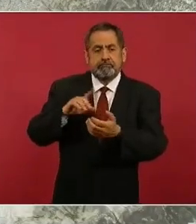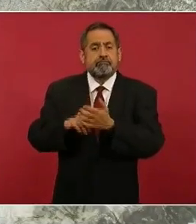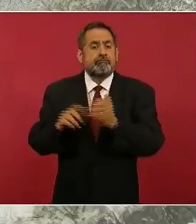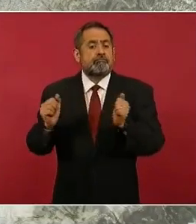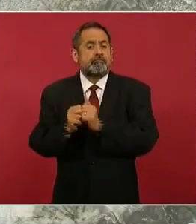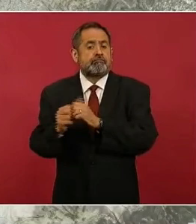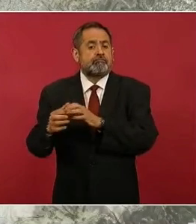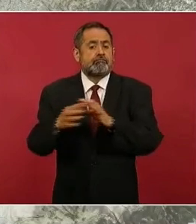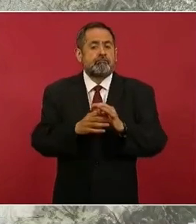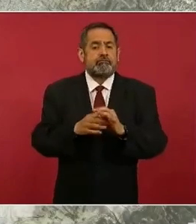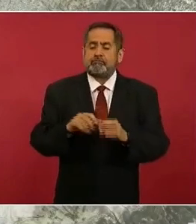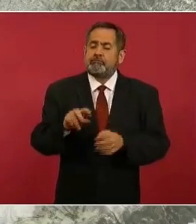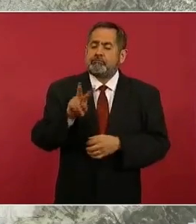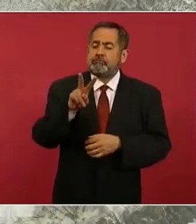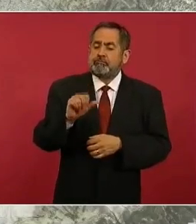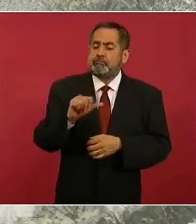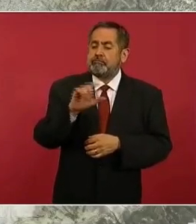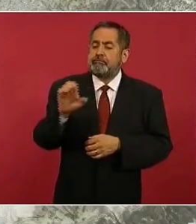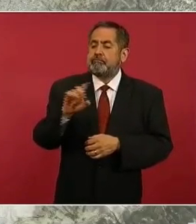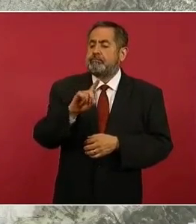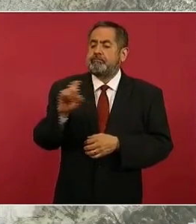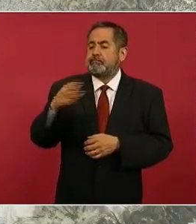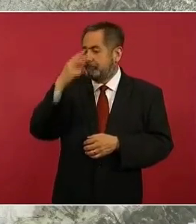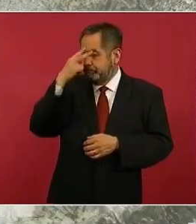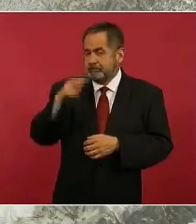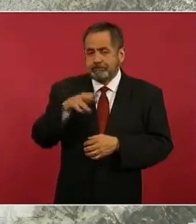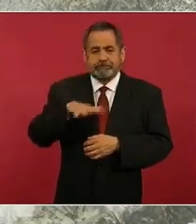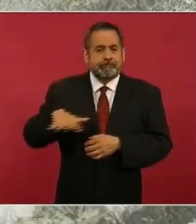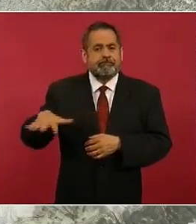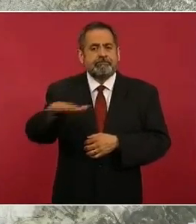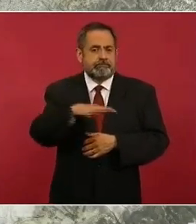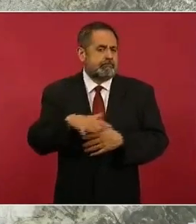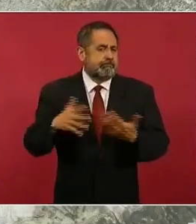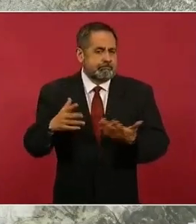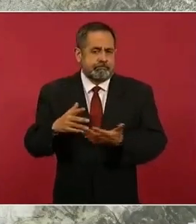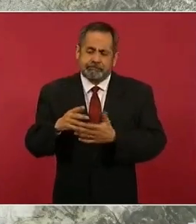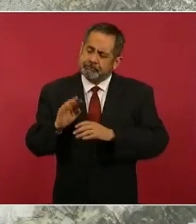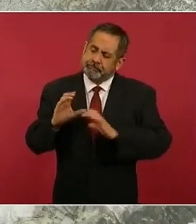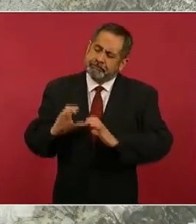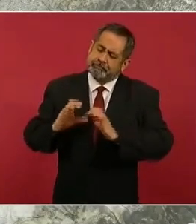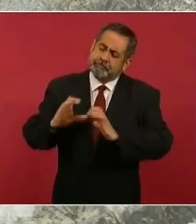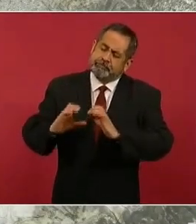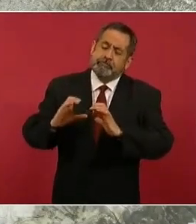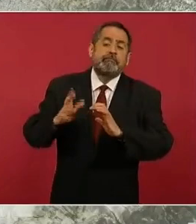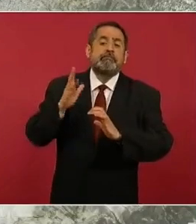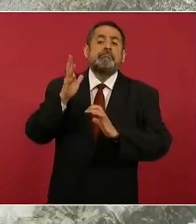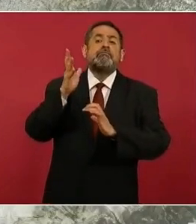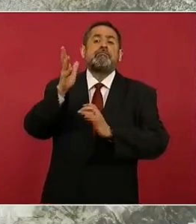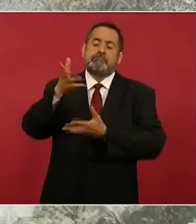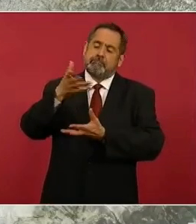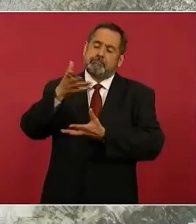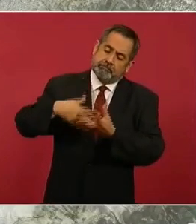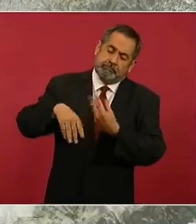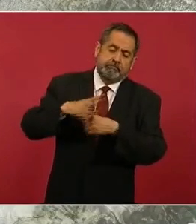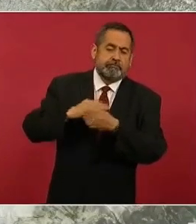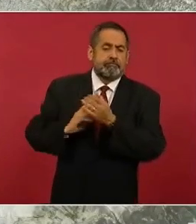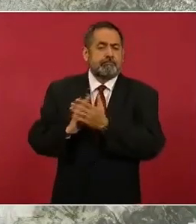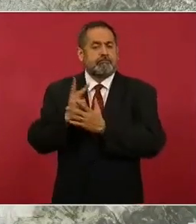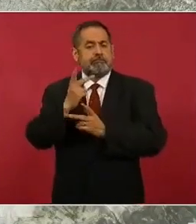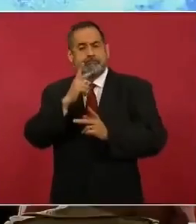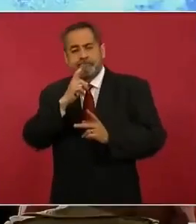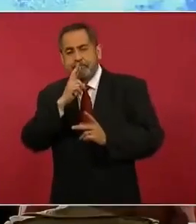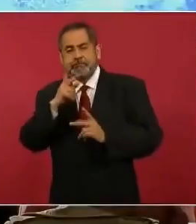Es un paso trascendental en el futuro de lo que puede ser proteger y recuperar la ecología del Valle. Entonces, esto es un avance